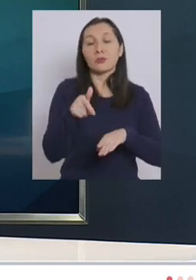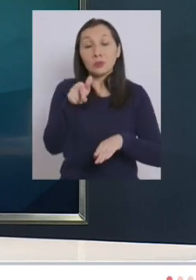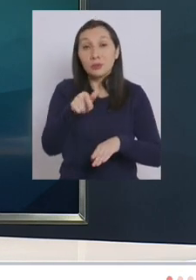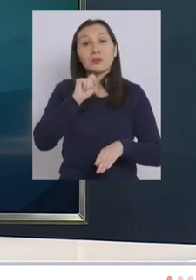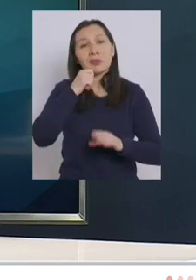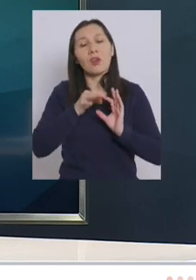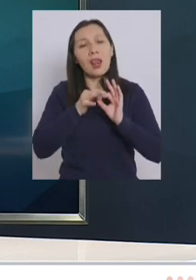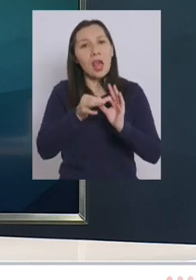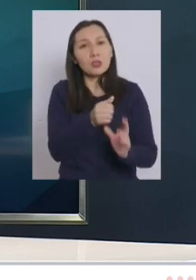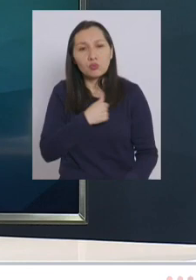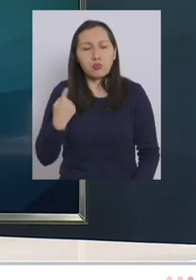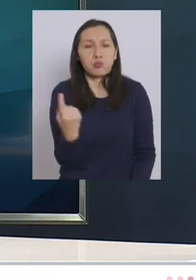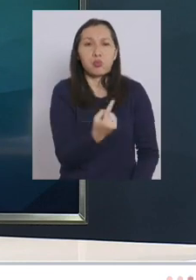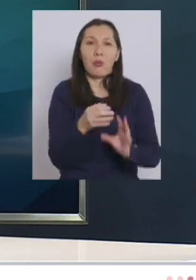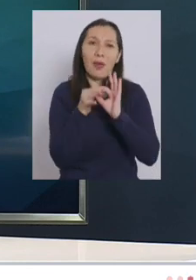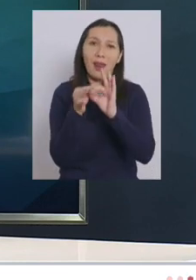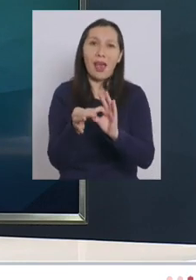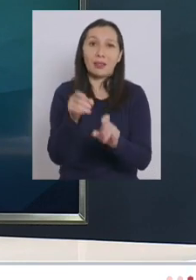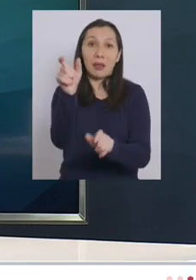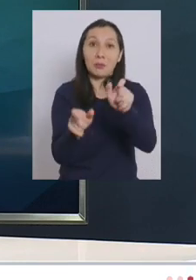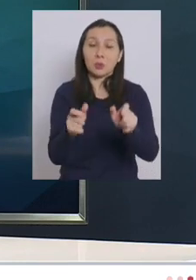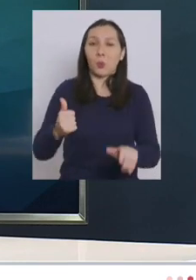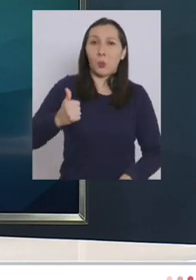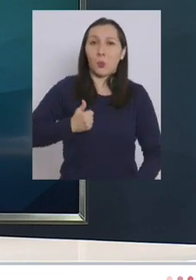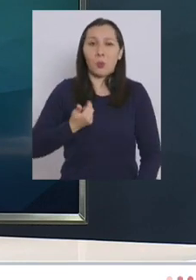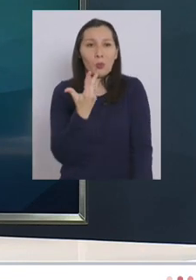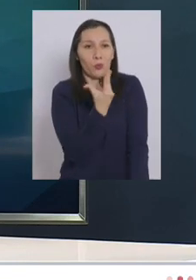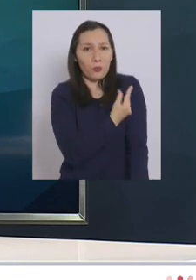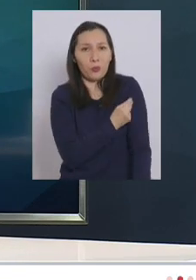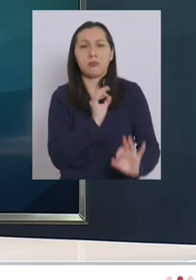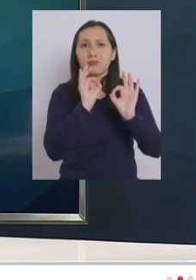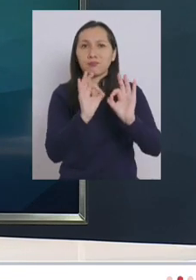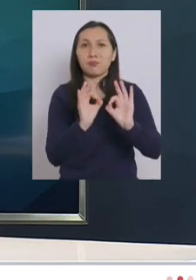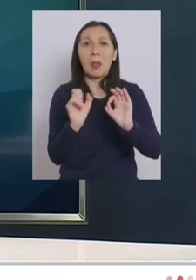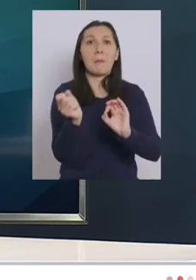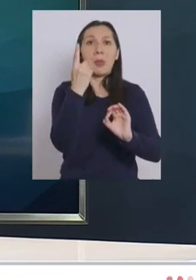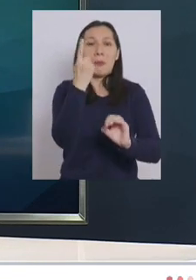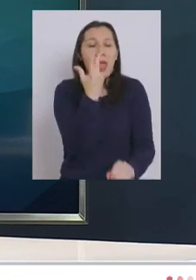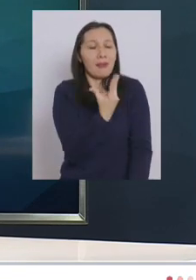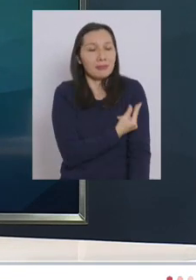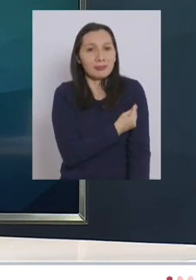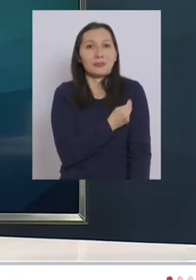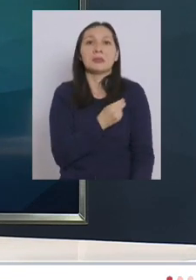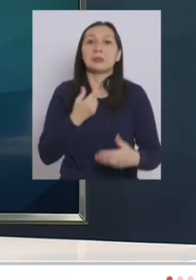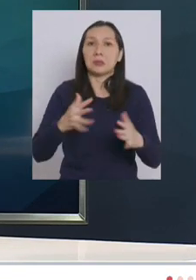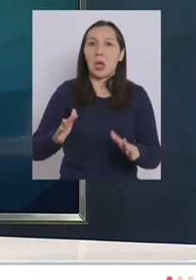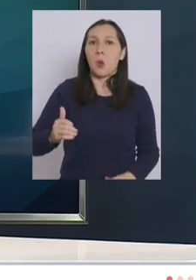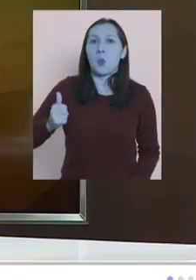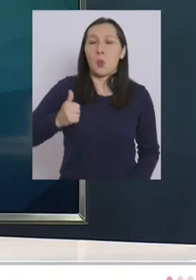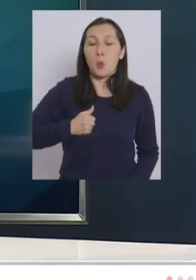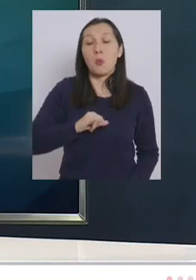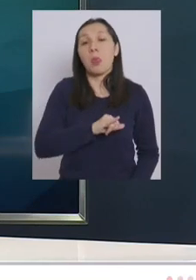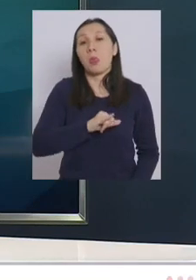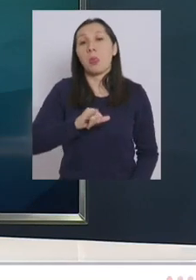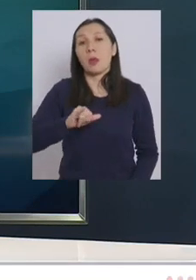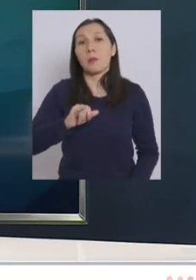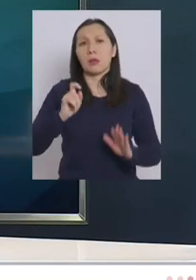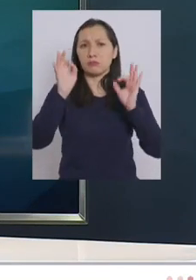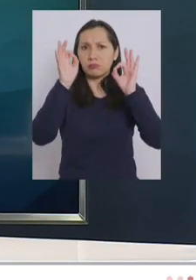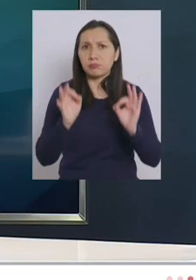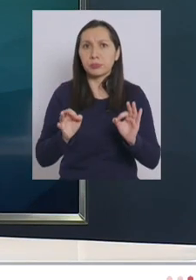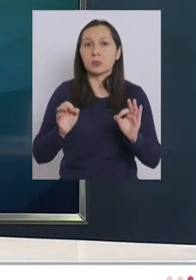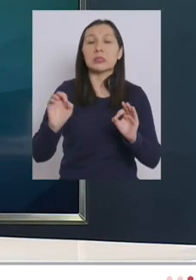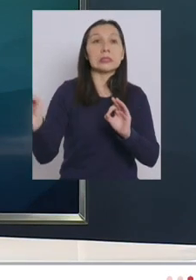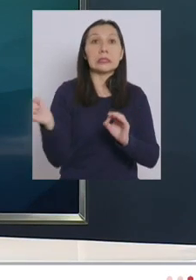agradezco y lo agradecemos todos hemos visto que las personas se han vacunado con la primera dosis han cumplido por reloj